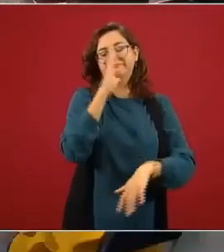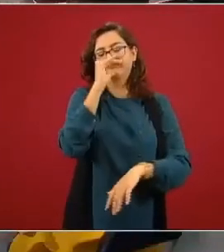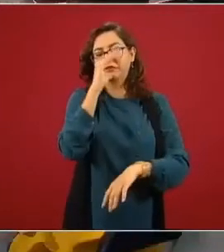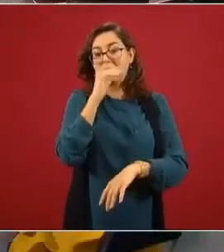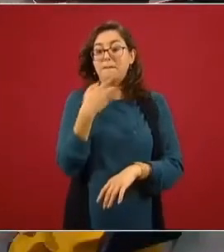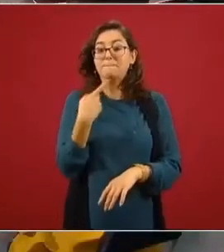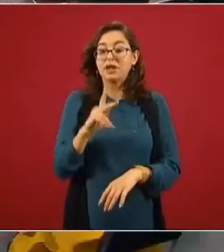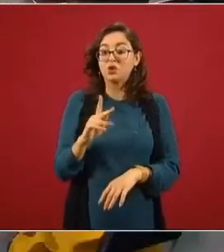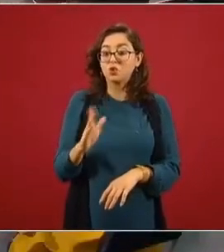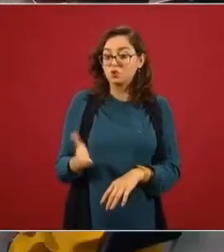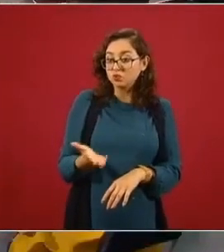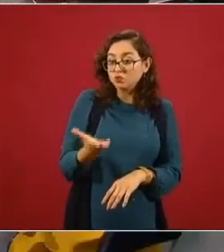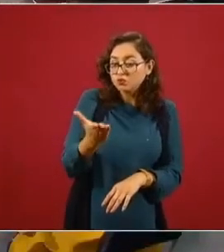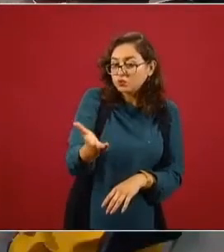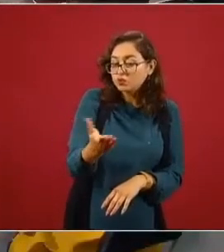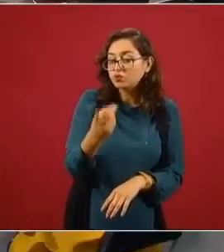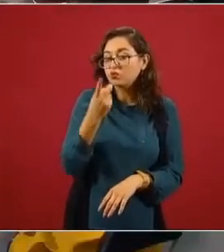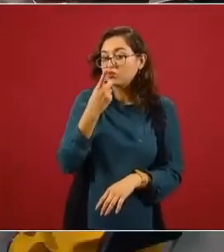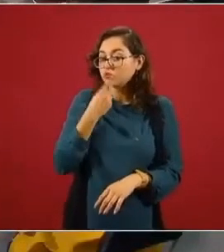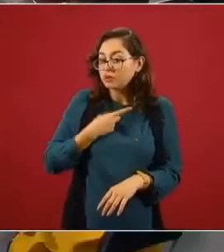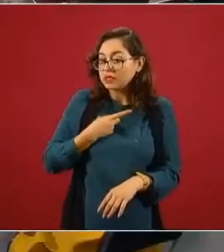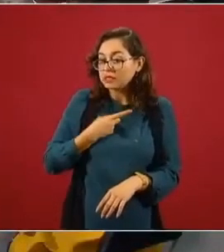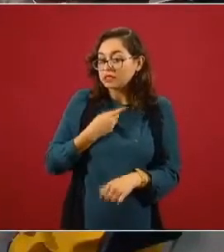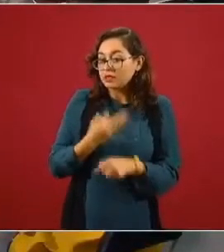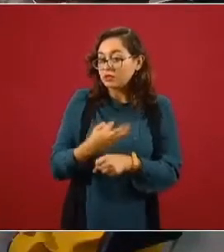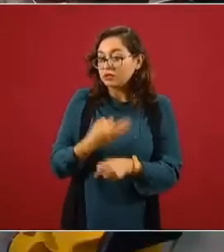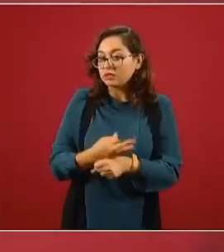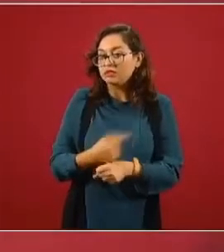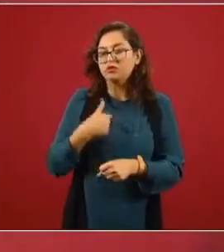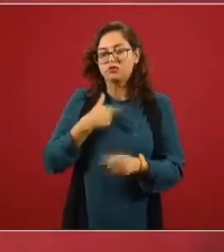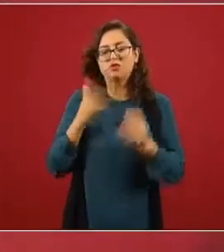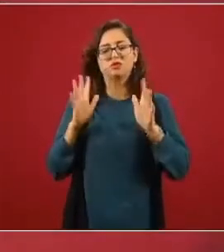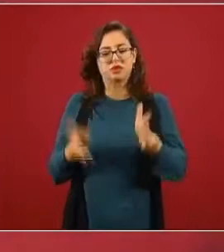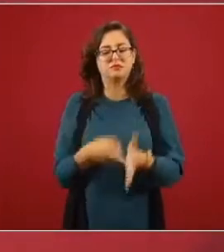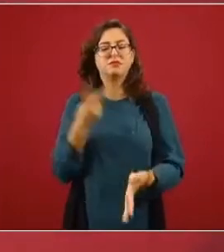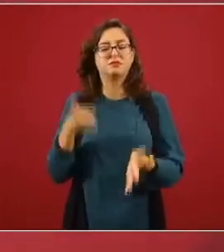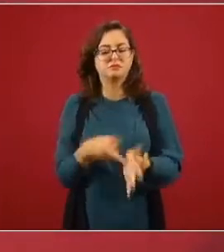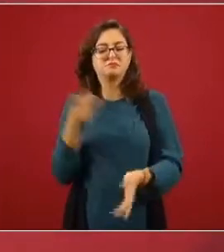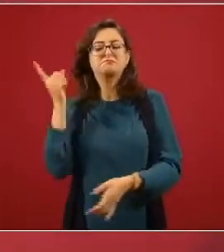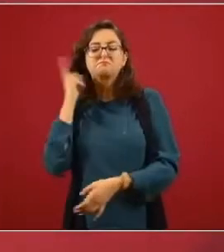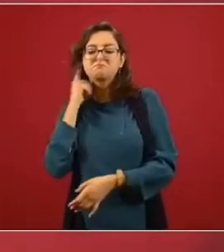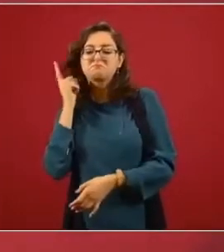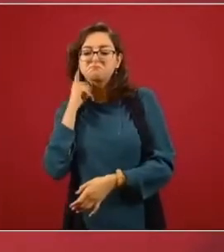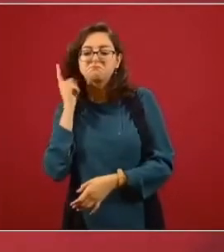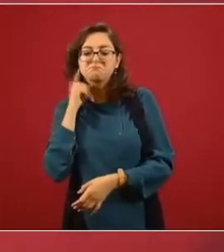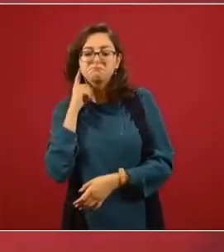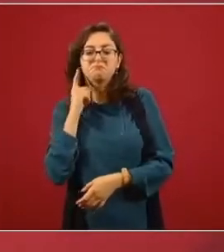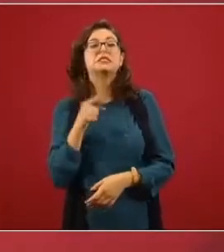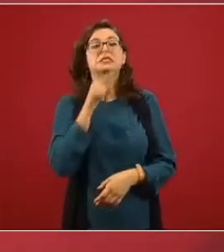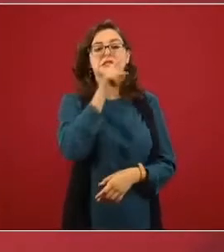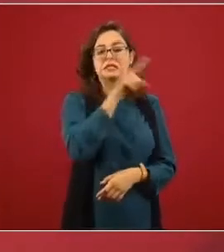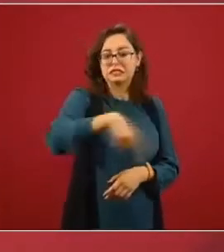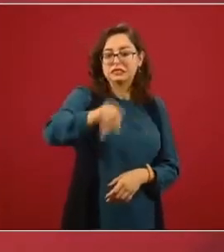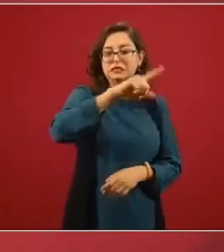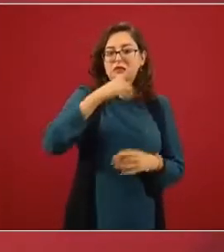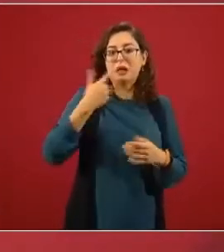escuchado, o sea, es cierto, le andan buscando la vuelta.